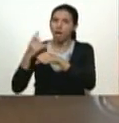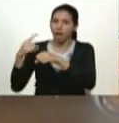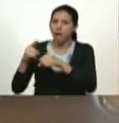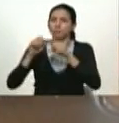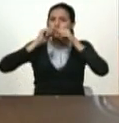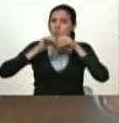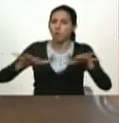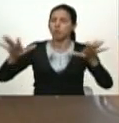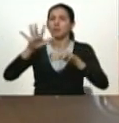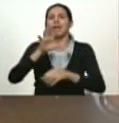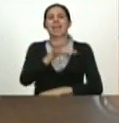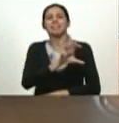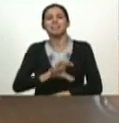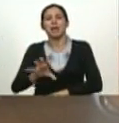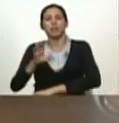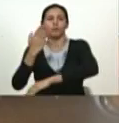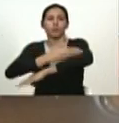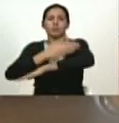todos los estados fronterizos